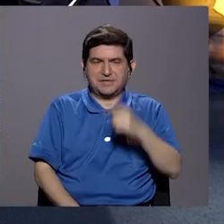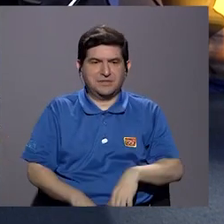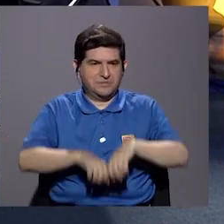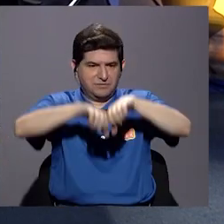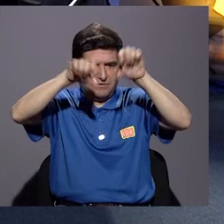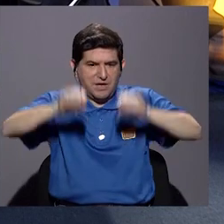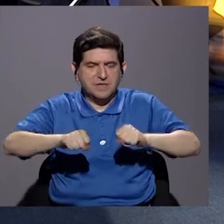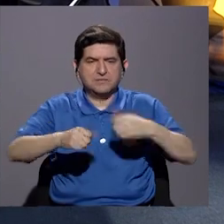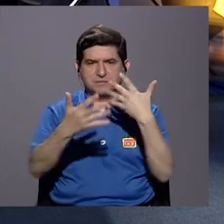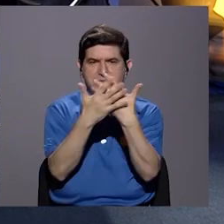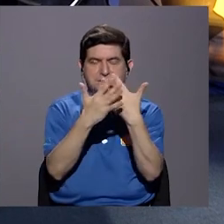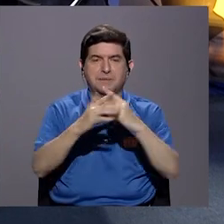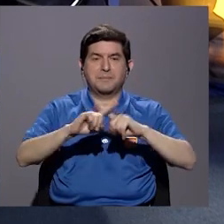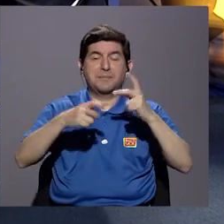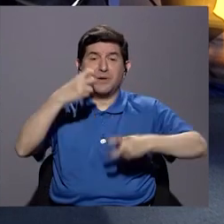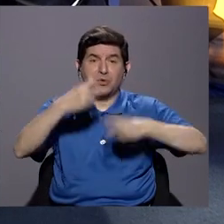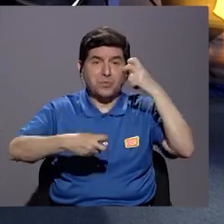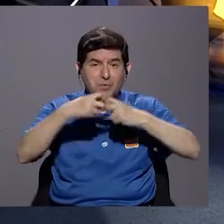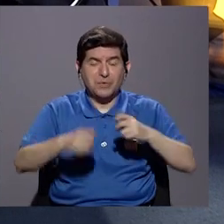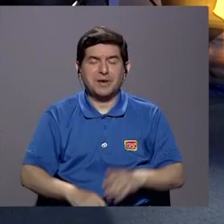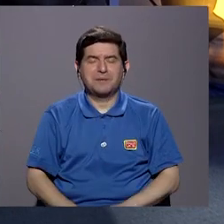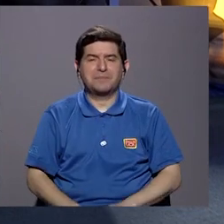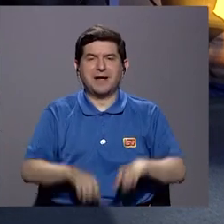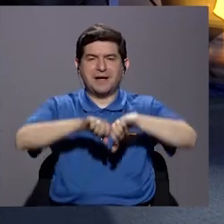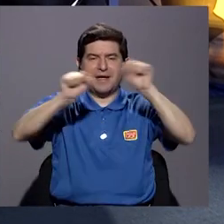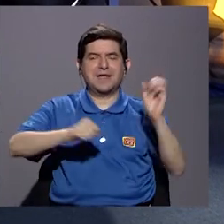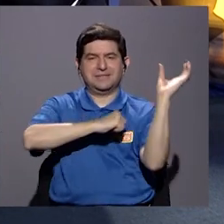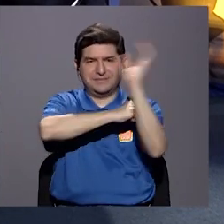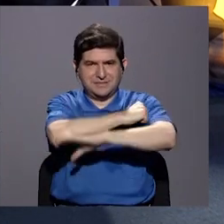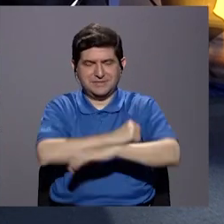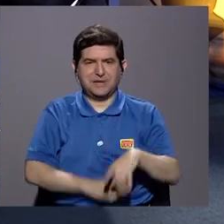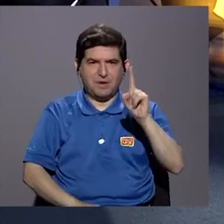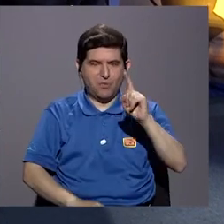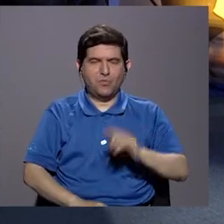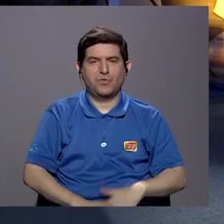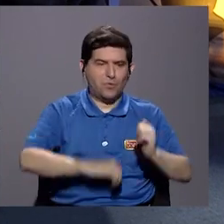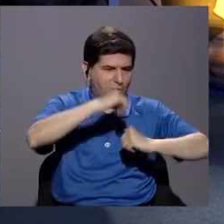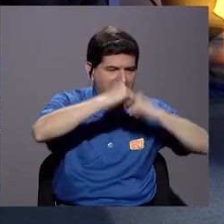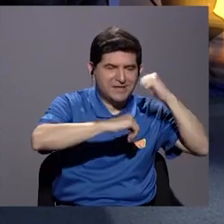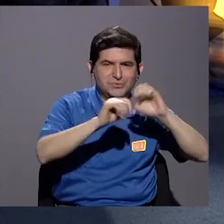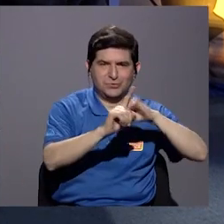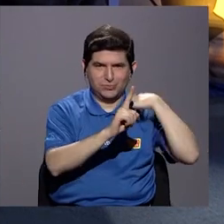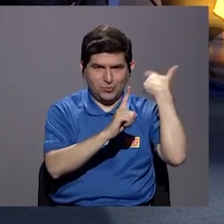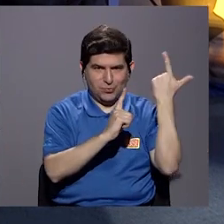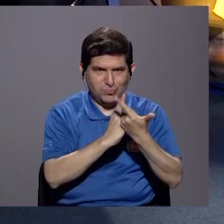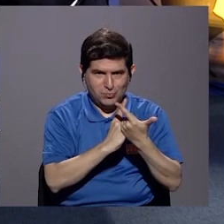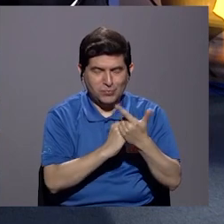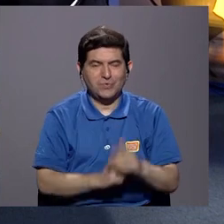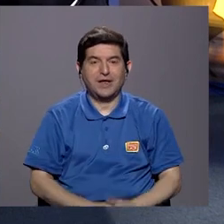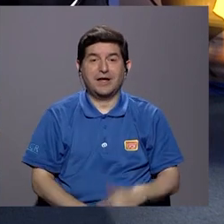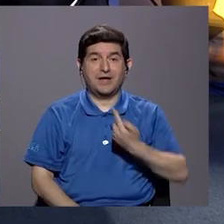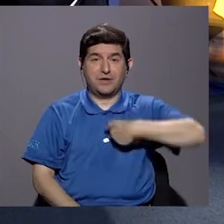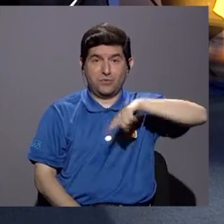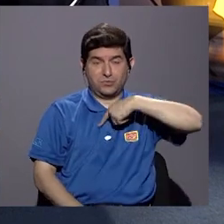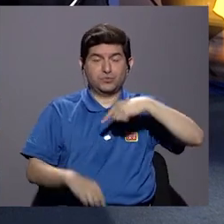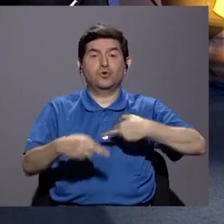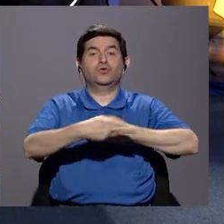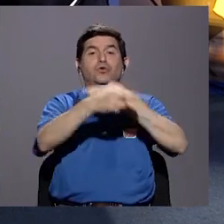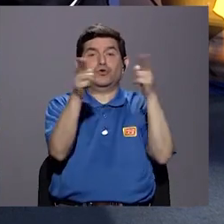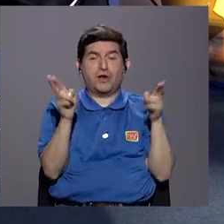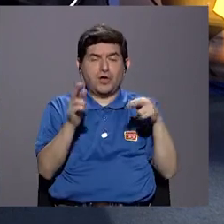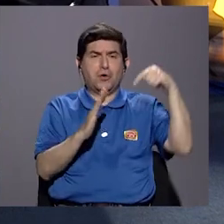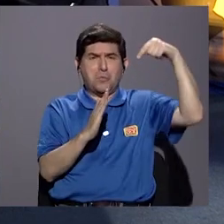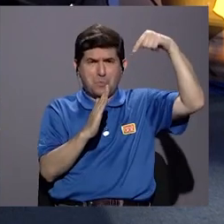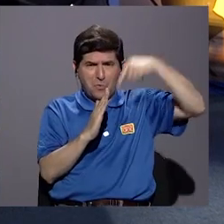historia. El problema es un problema de modelo punitivo. Es decir, hay dos problemas. Por un lado, un tema de estructura social. Si nosotros vivimos en una zona, en una